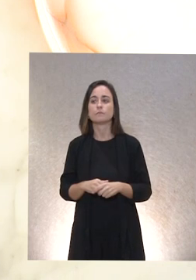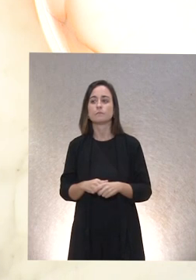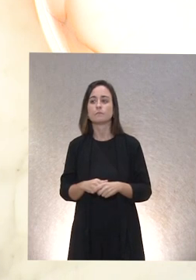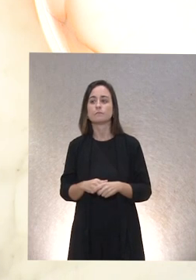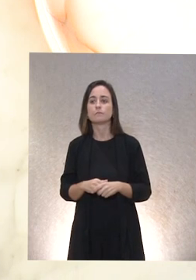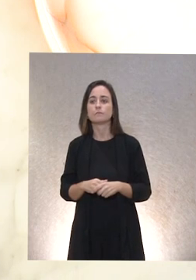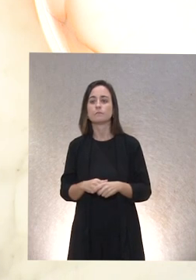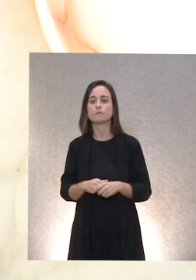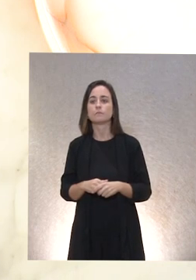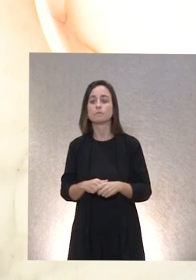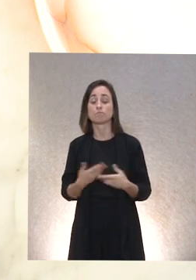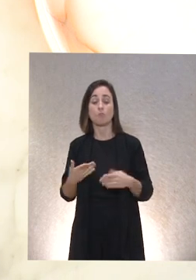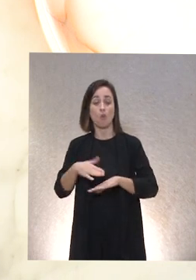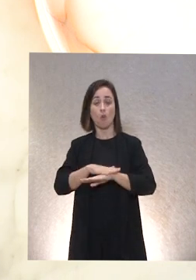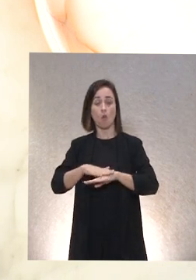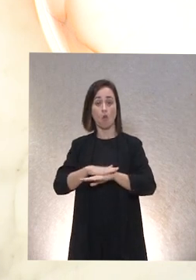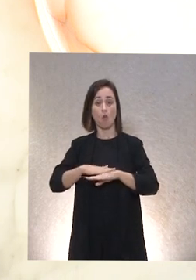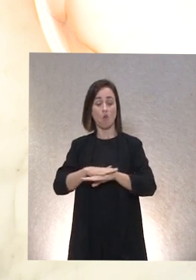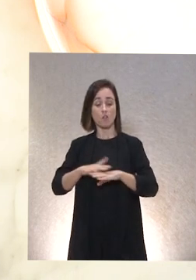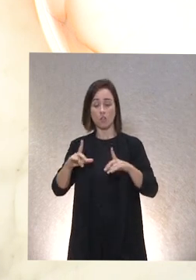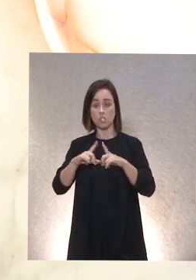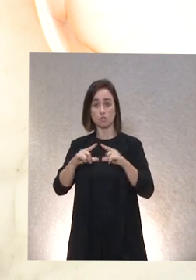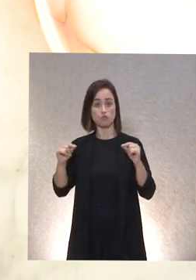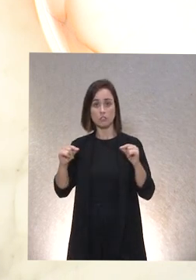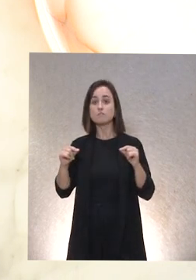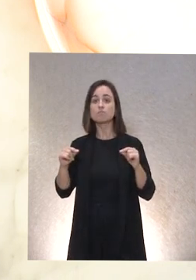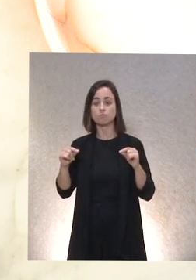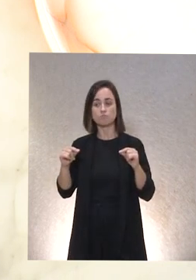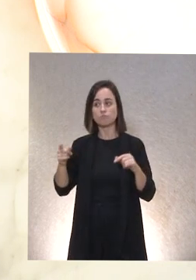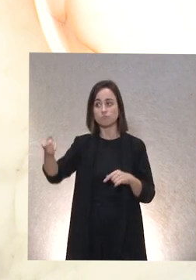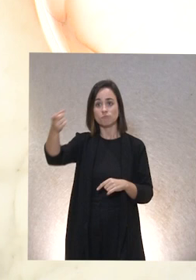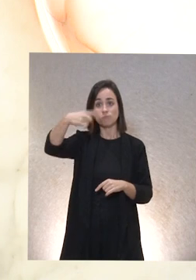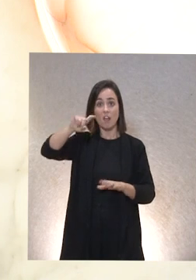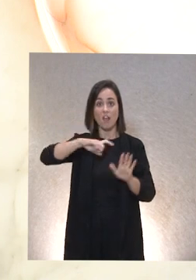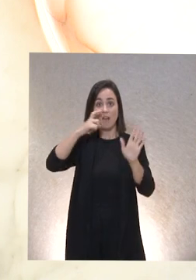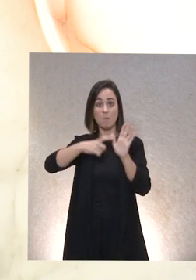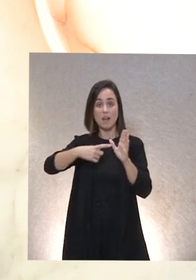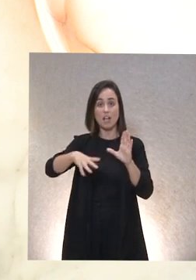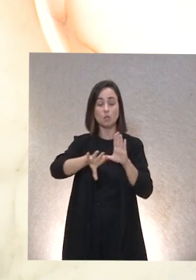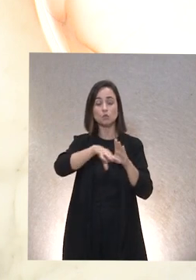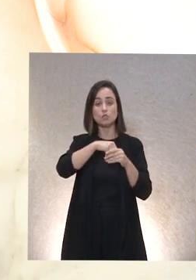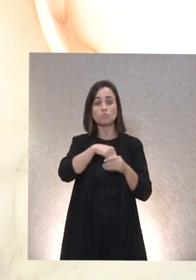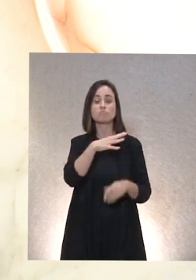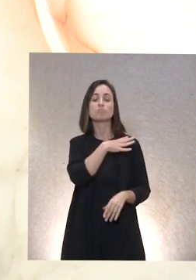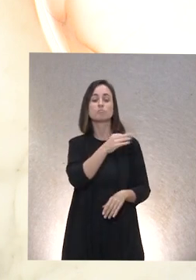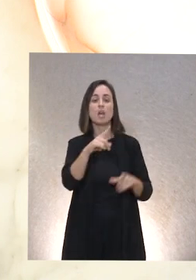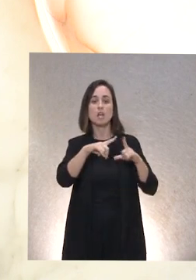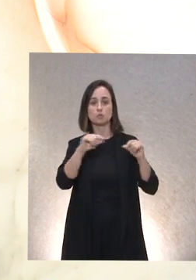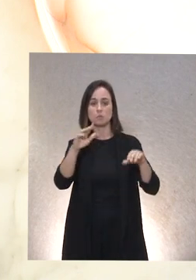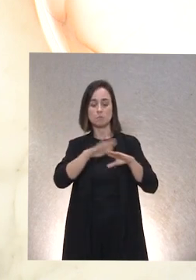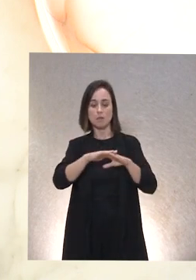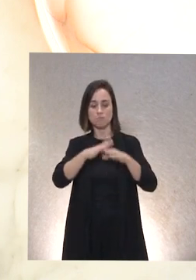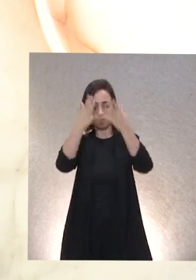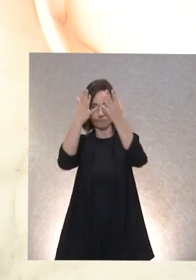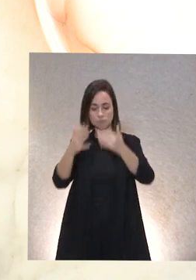el gobierno de Asturias aplaudimos que hayan escogido Asturias ¿no? para celebrar este segundo congreso